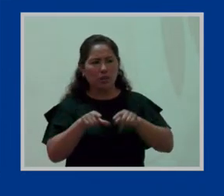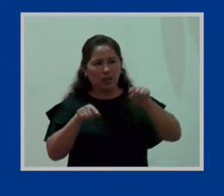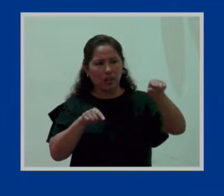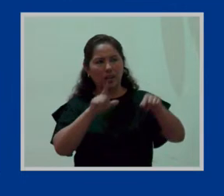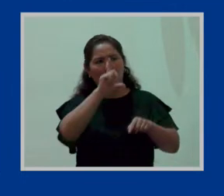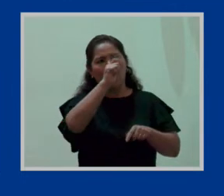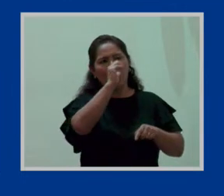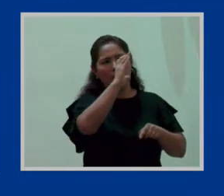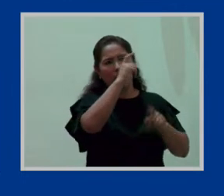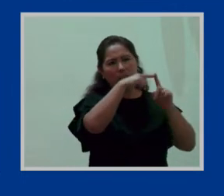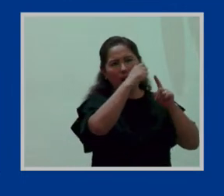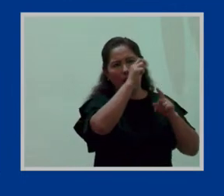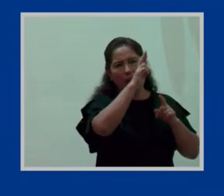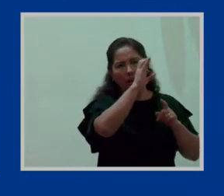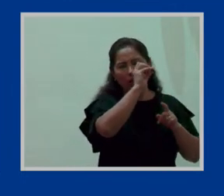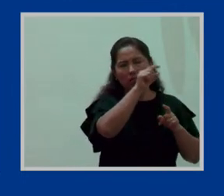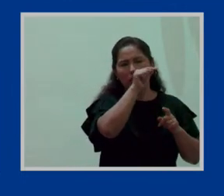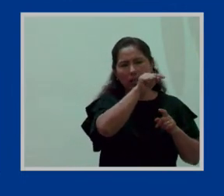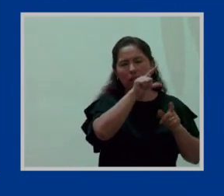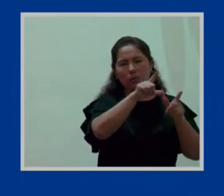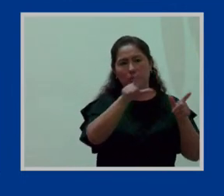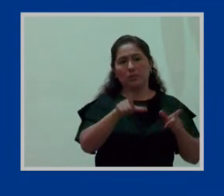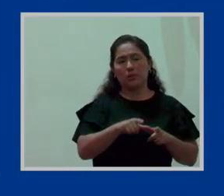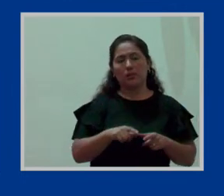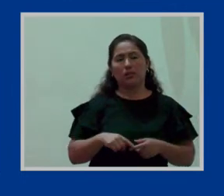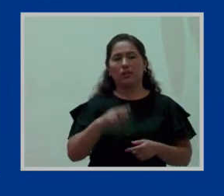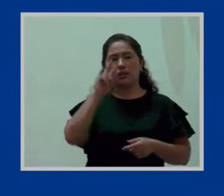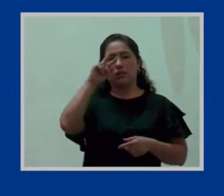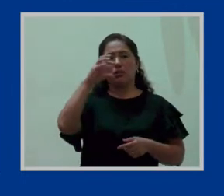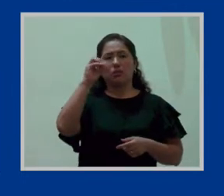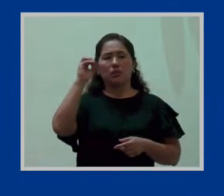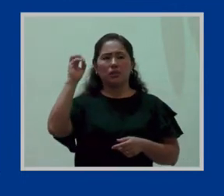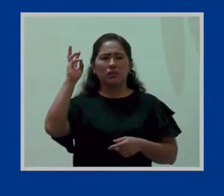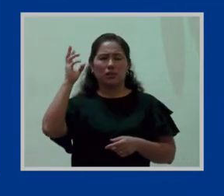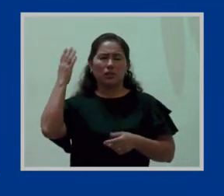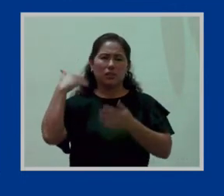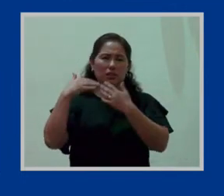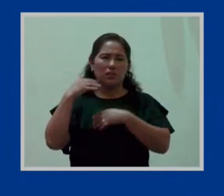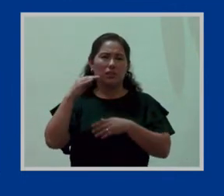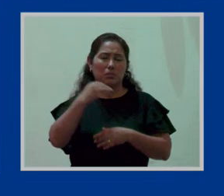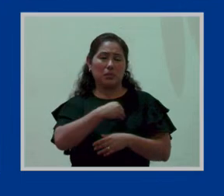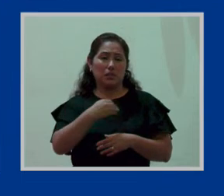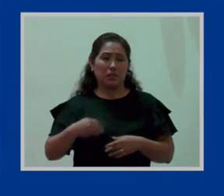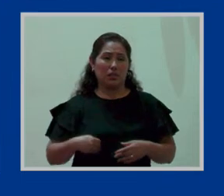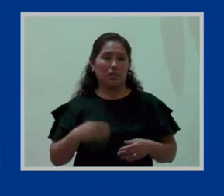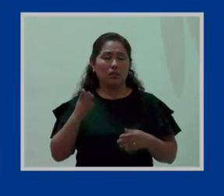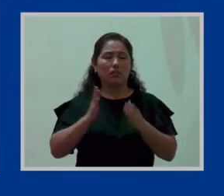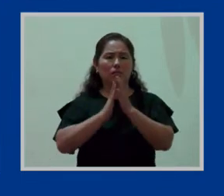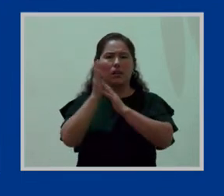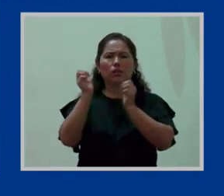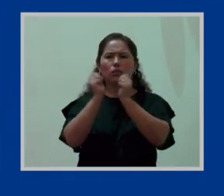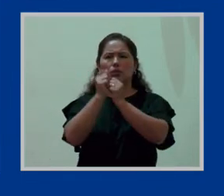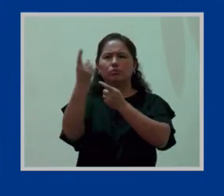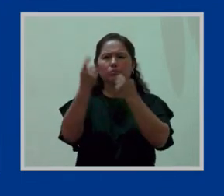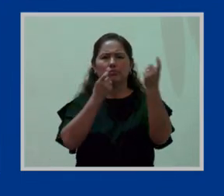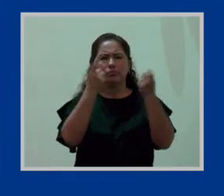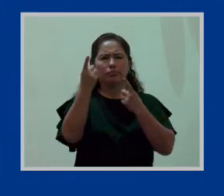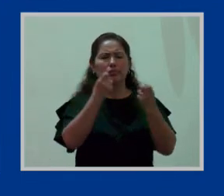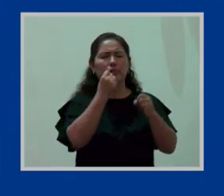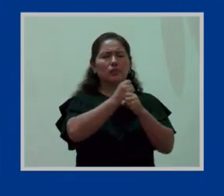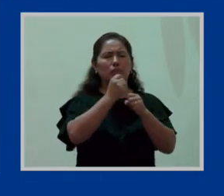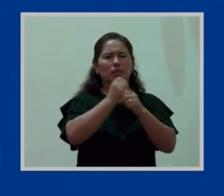de trabajo, esto se hizo en el año 2006 en el ministerio cuando se reunió a trabajadoras para que nos,